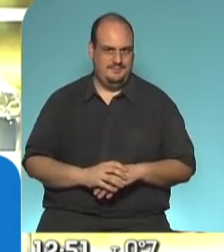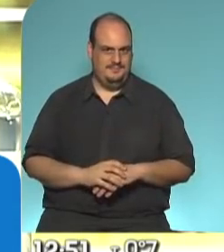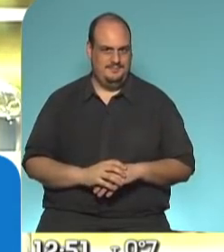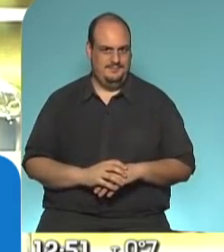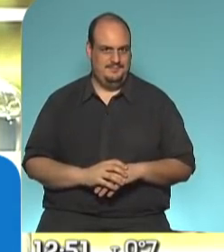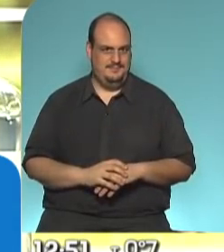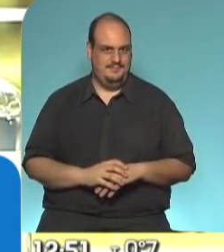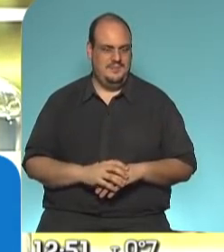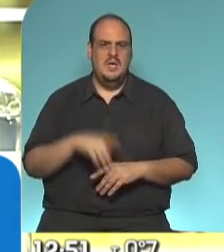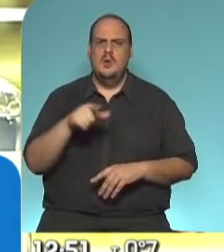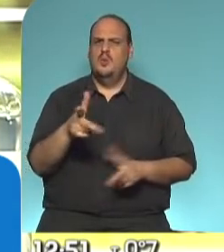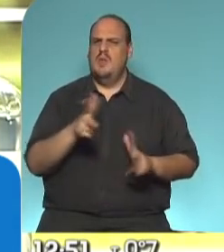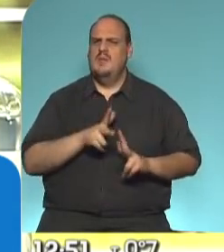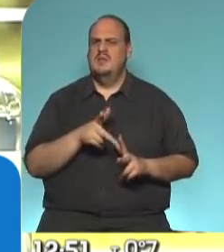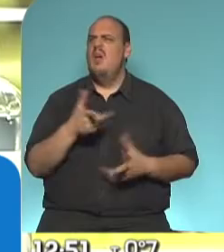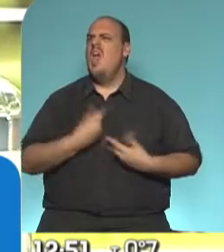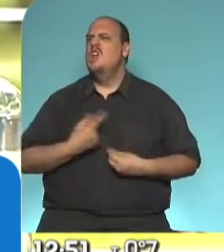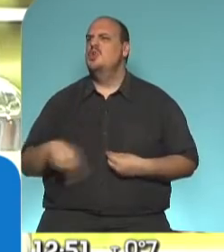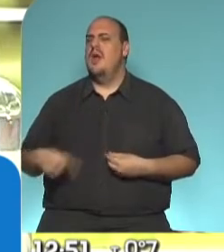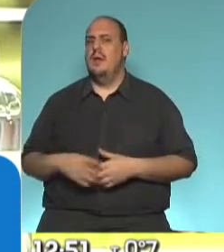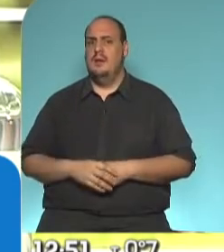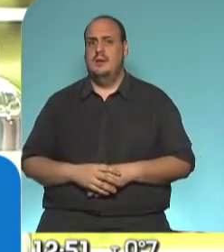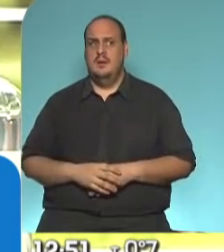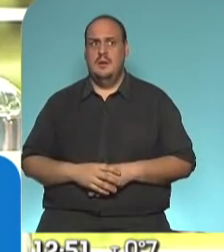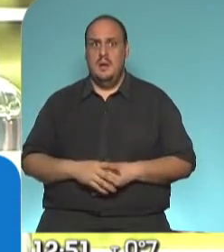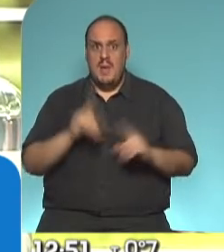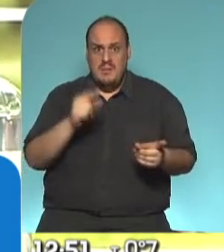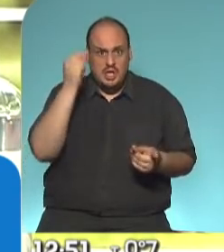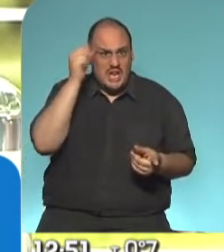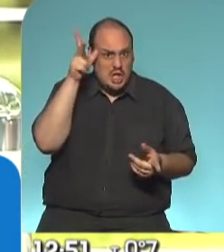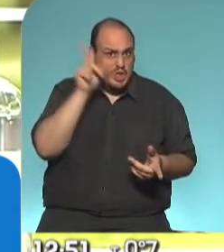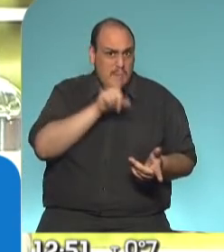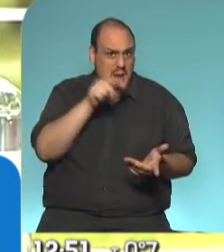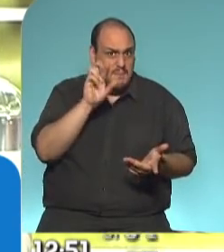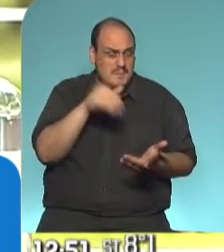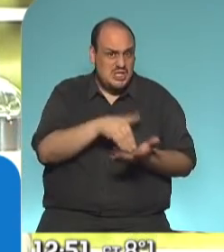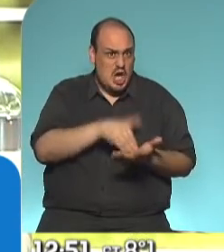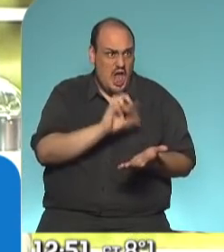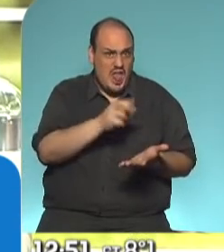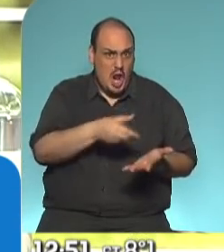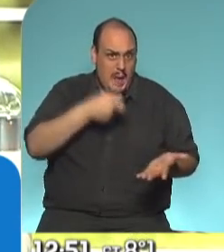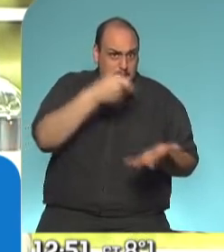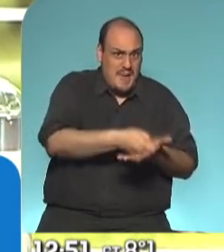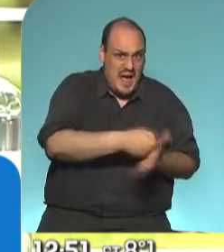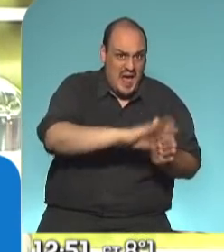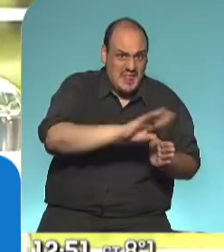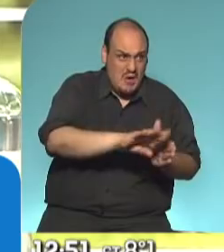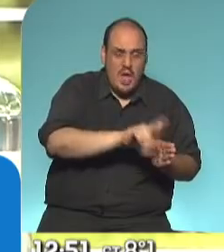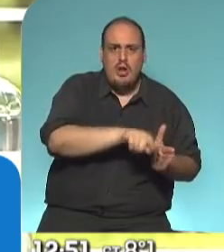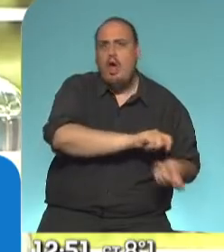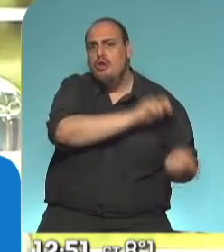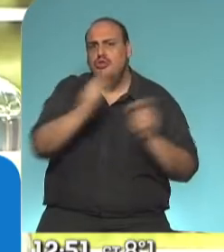Y ustedes dirán, ¿y eso para qué sirve? Sirve para que ese dinero que tenemos que convertir en producción, en exportaciones, en más